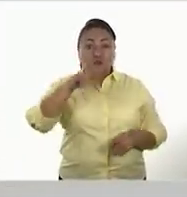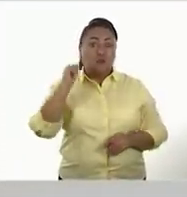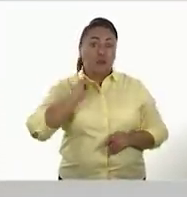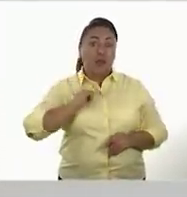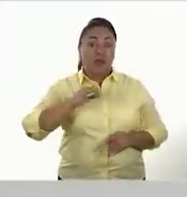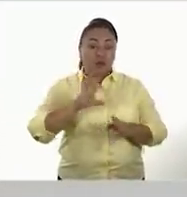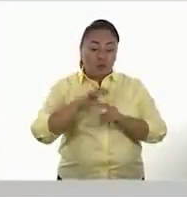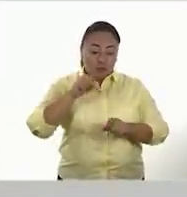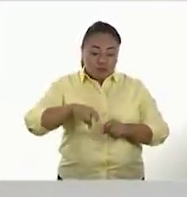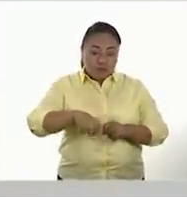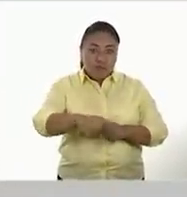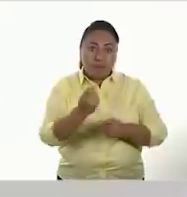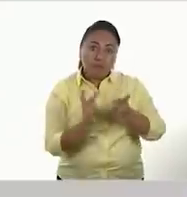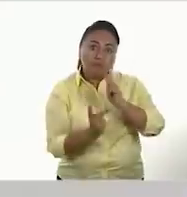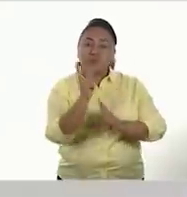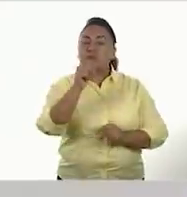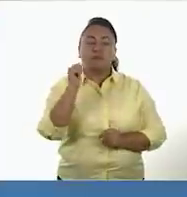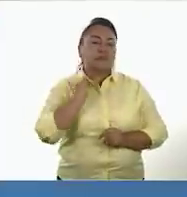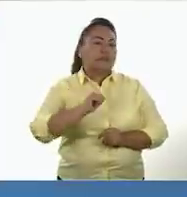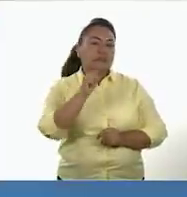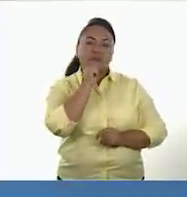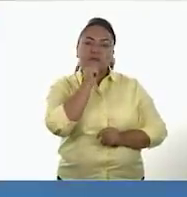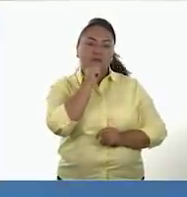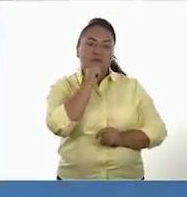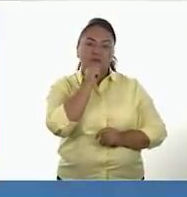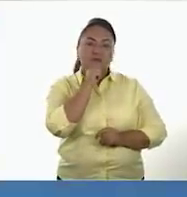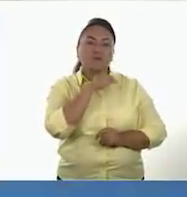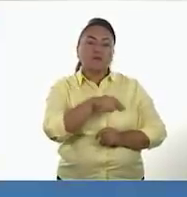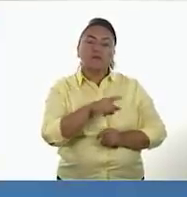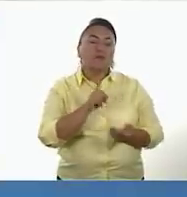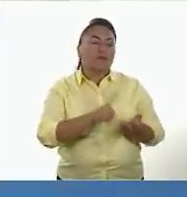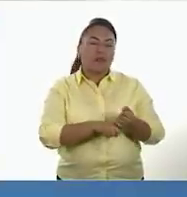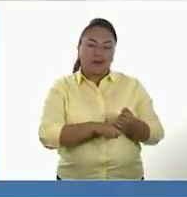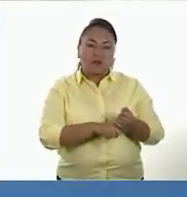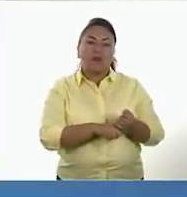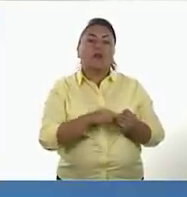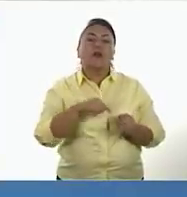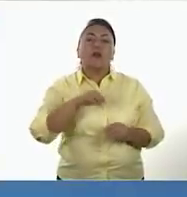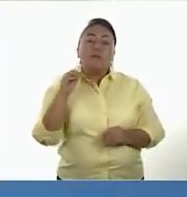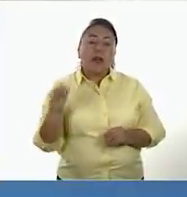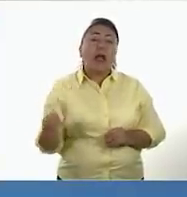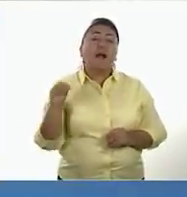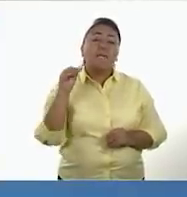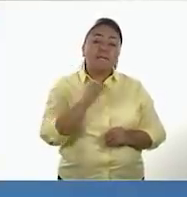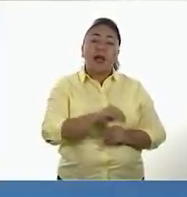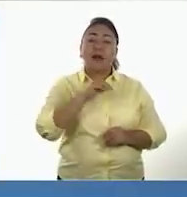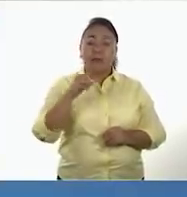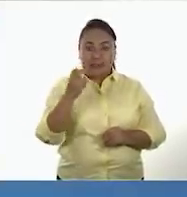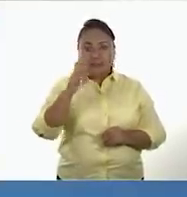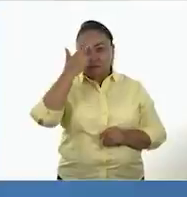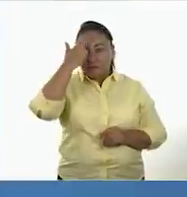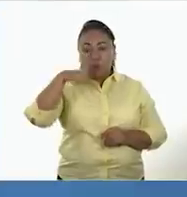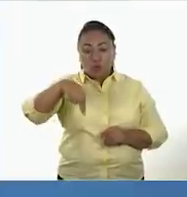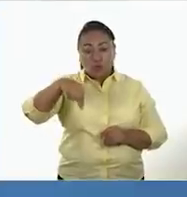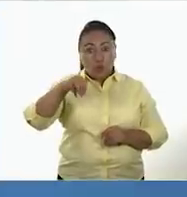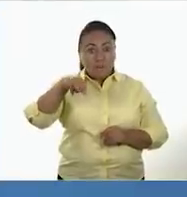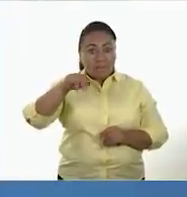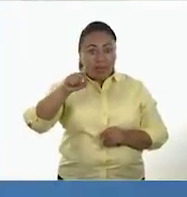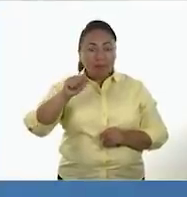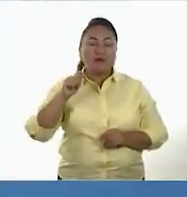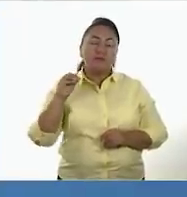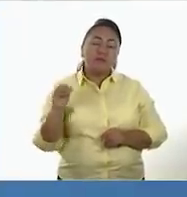No. Ajá. su aspecto y su entorno era muy amplio. Ok. Y andaban de un lugar a otro. Recordemos eso, que es muy importante. Sí. Ok.